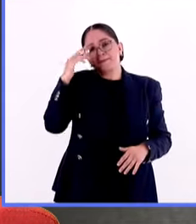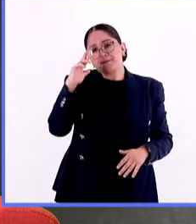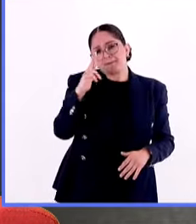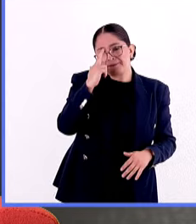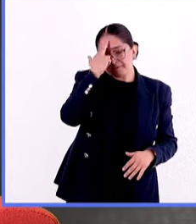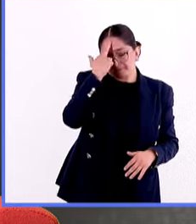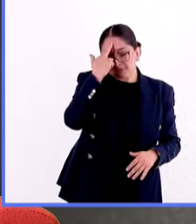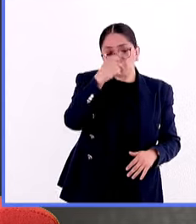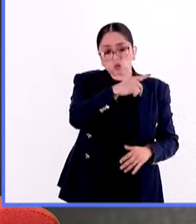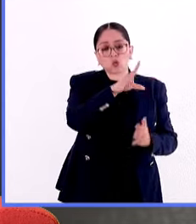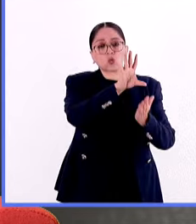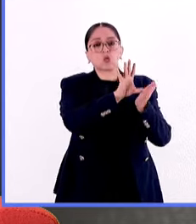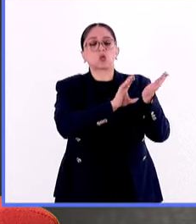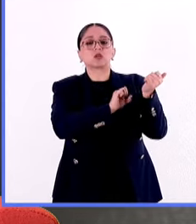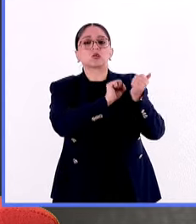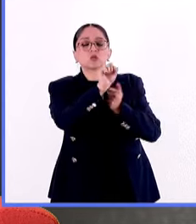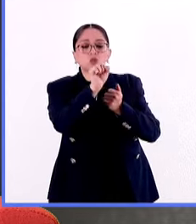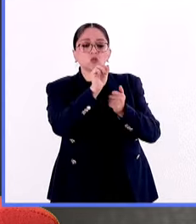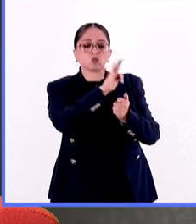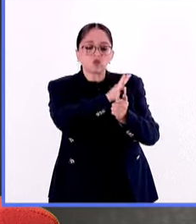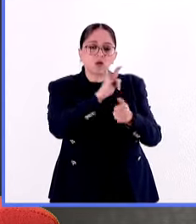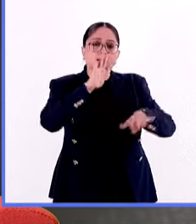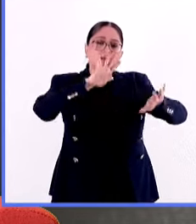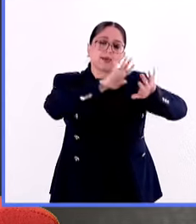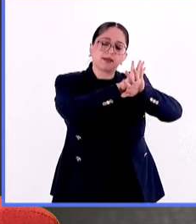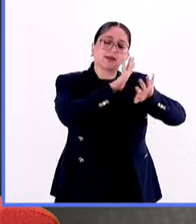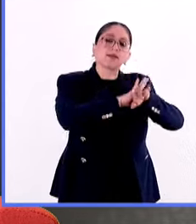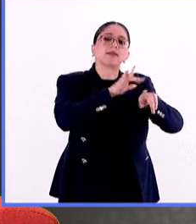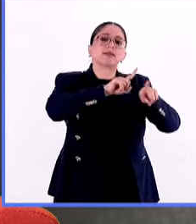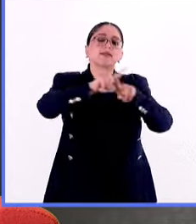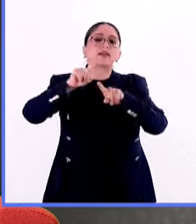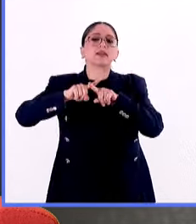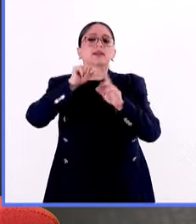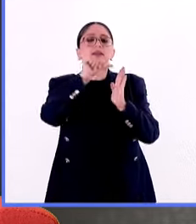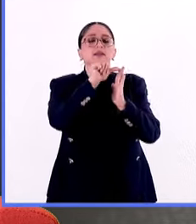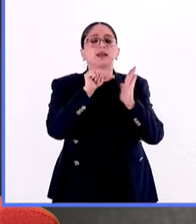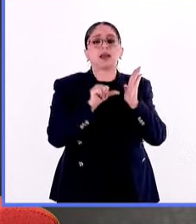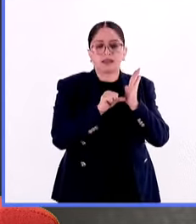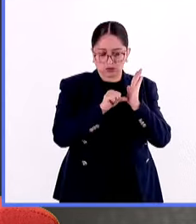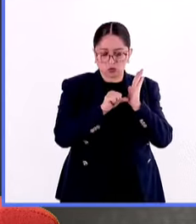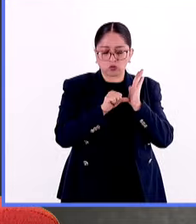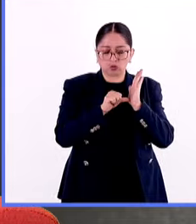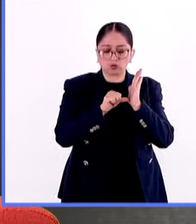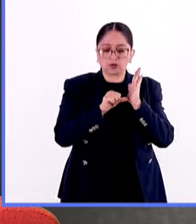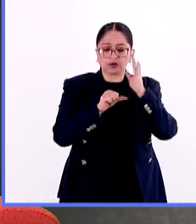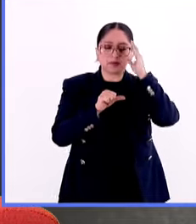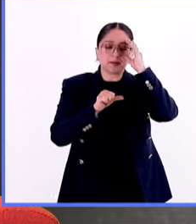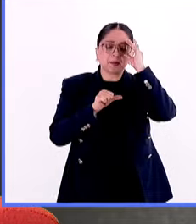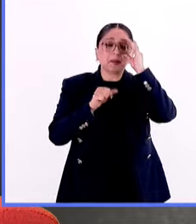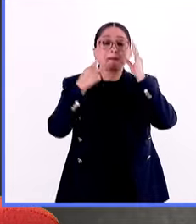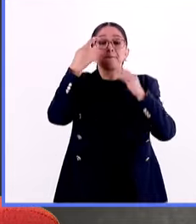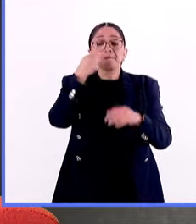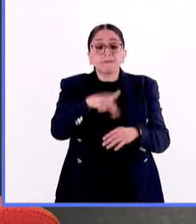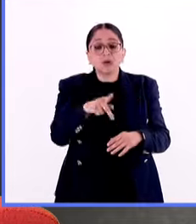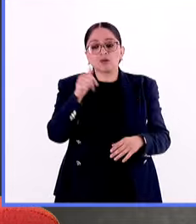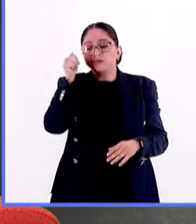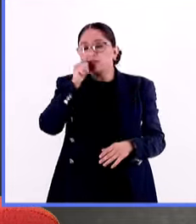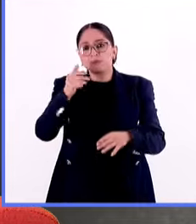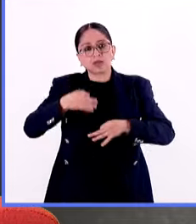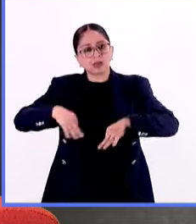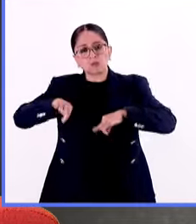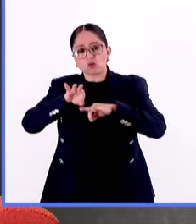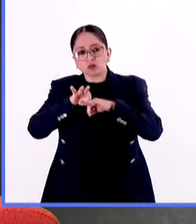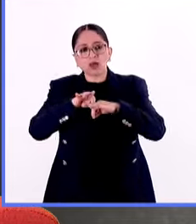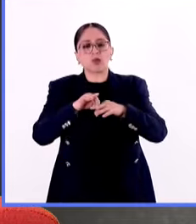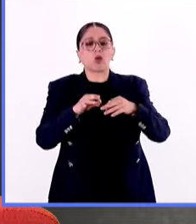constitución puede ser reformada en sus artículos, pues a partir de dos terceros votos, dos terceras partes de